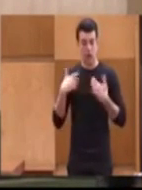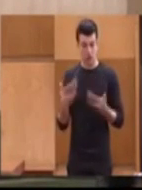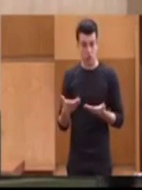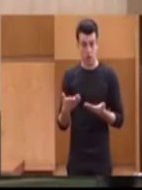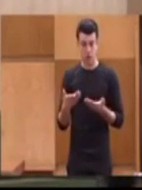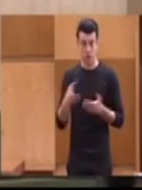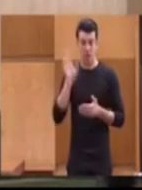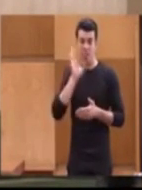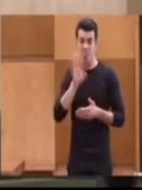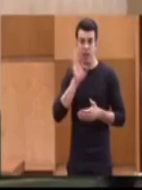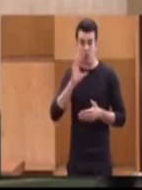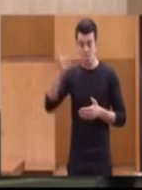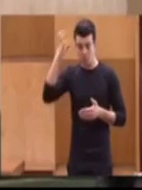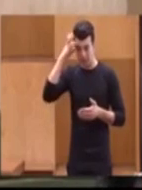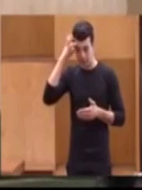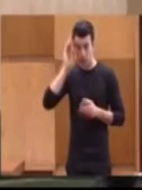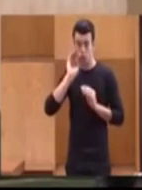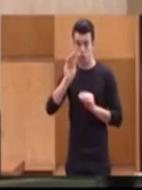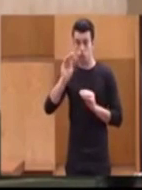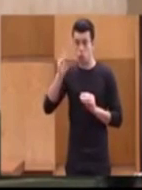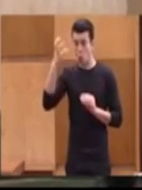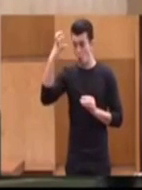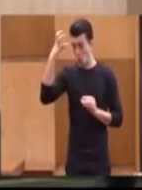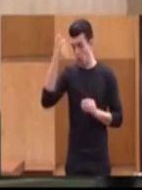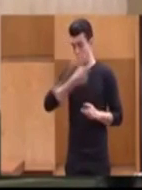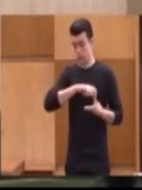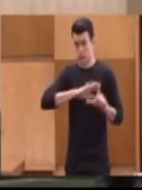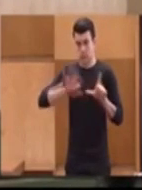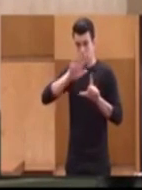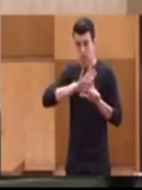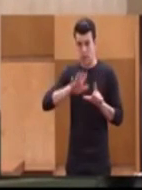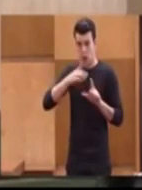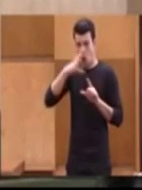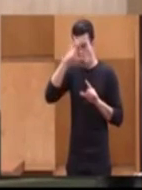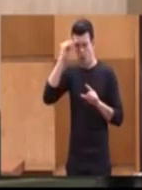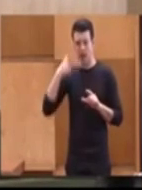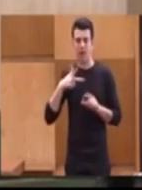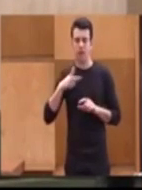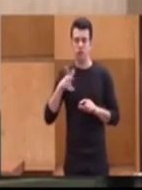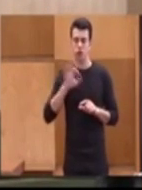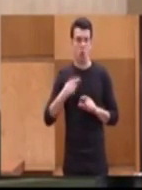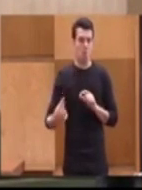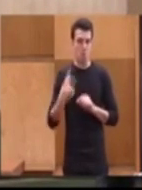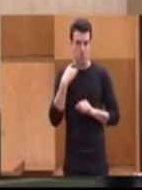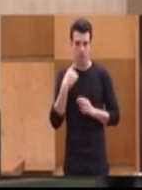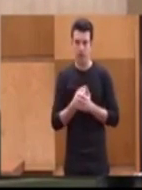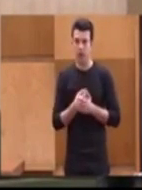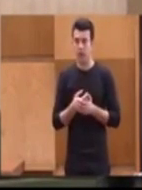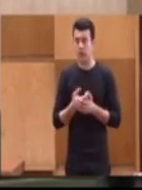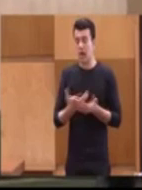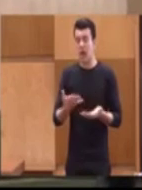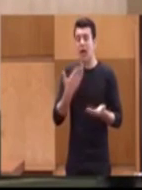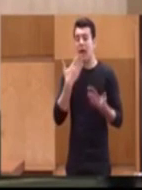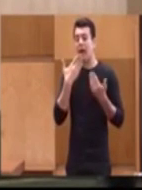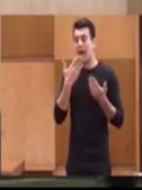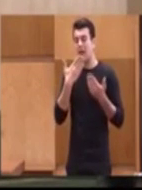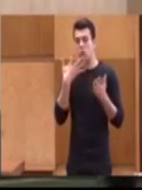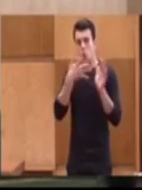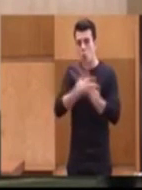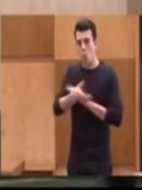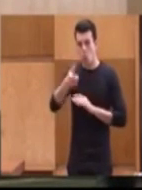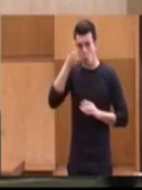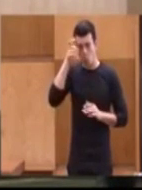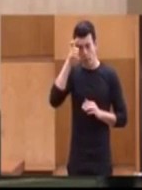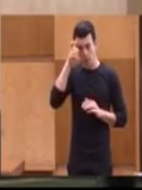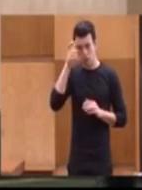delito de lesa majestad y de lesa patria olvidar nuestros derechos o escatimarlos. La gratitud engradece a los pueblos cuya historia